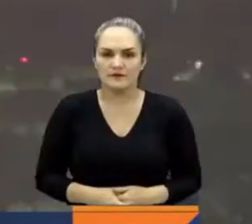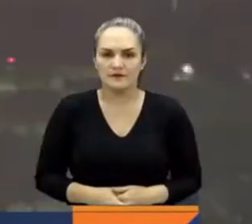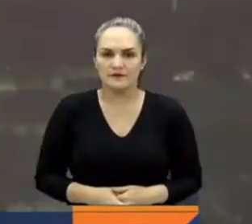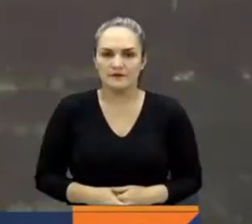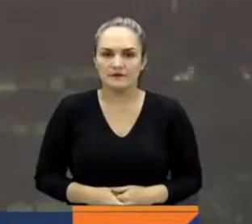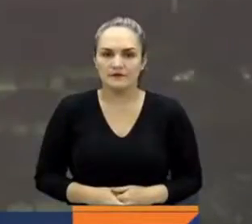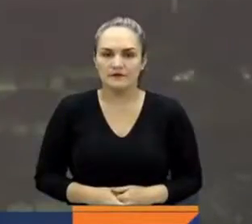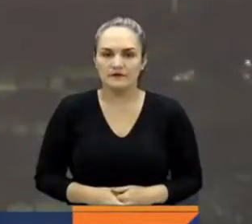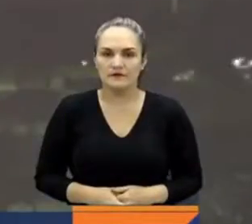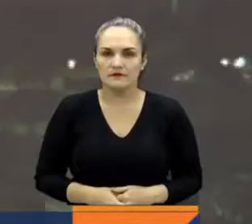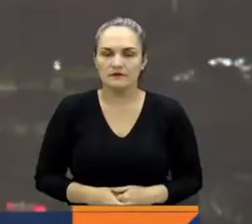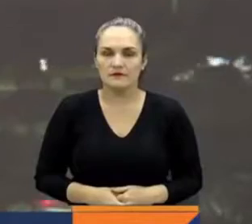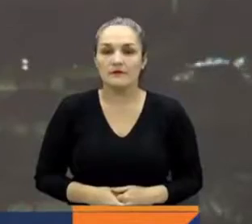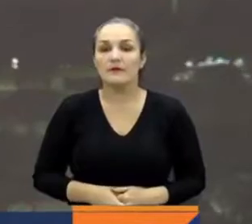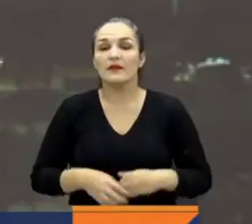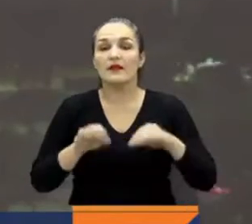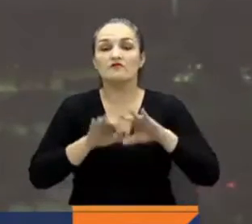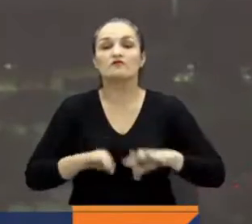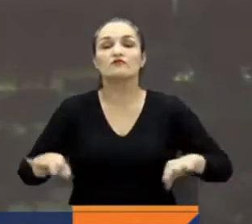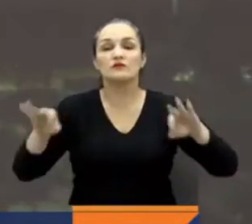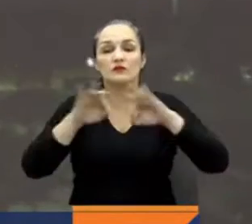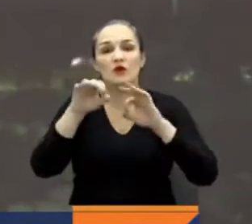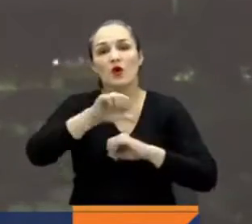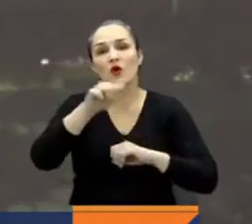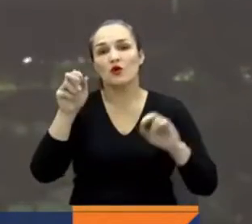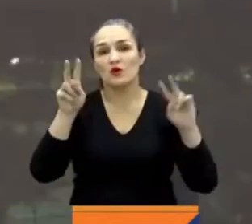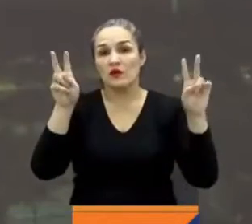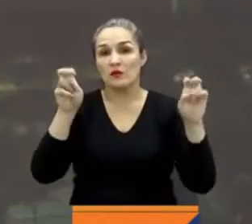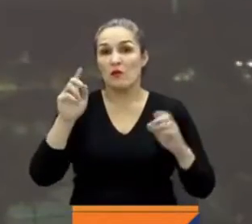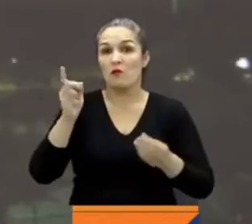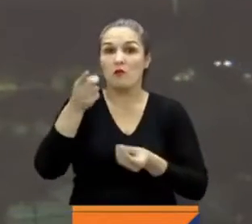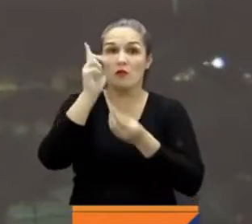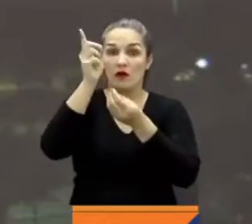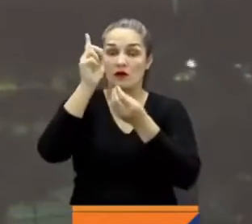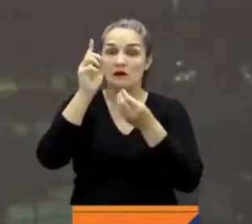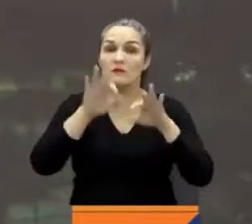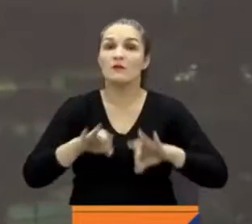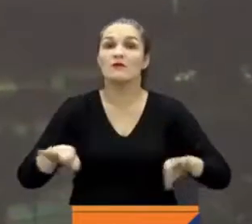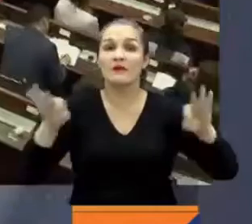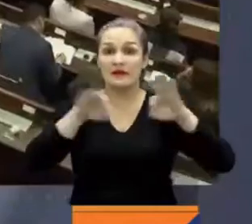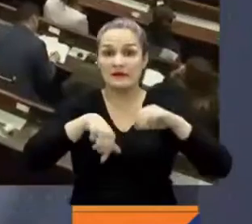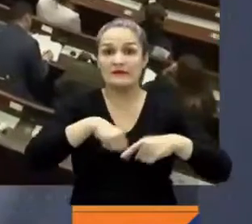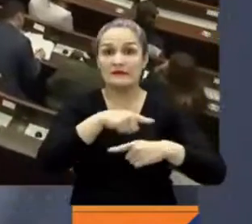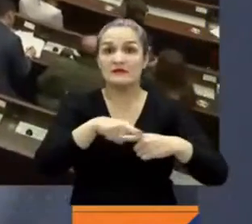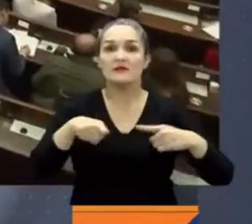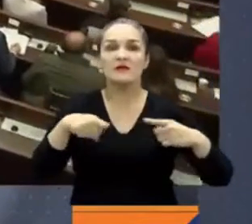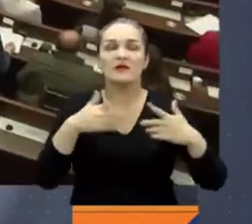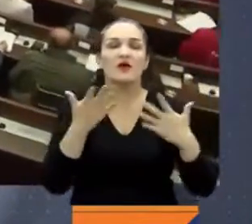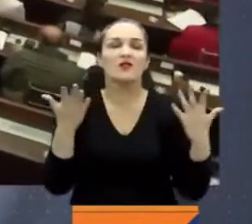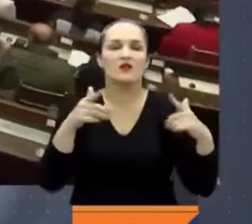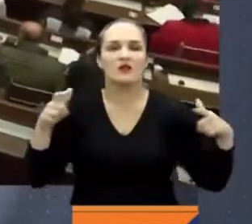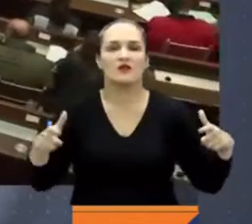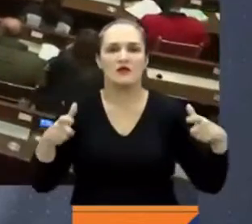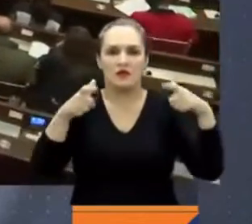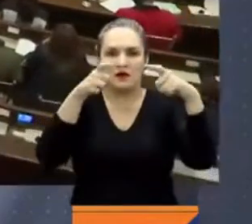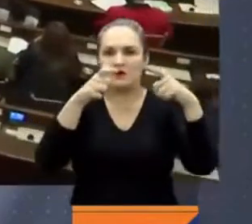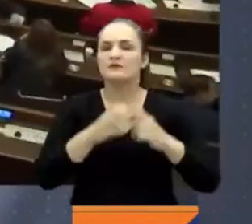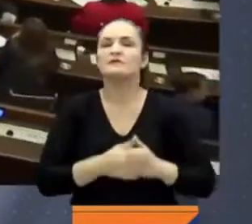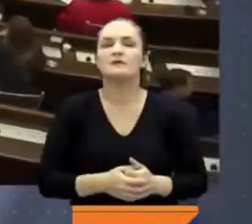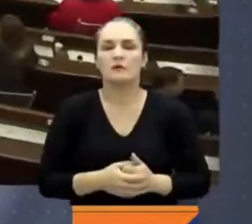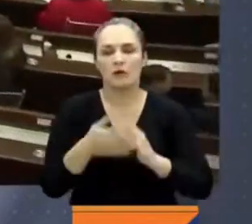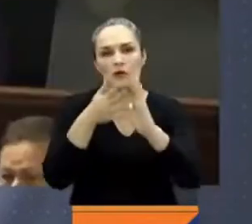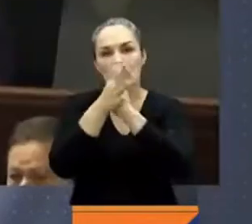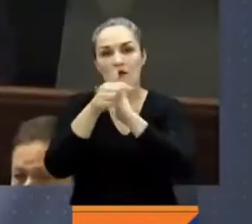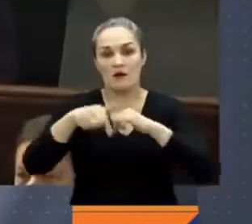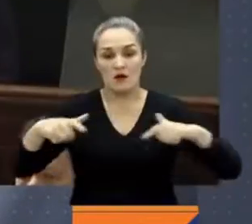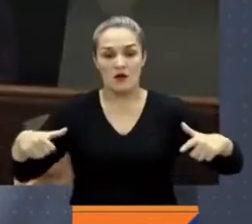Muy importante también recordar otros temas políticos que tendrán cabida esta semana en el Congreso de la República, pues será en pleno